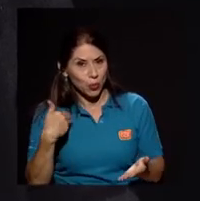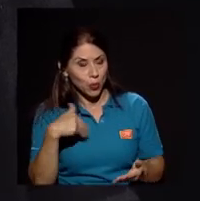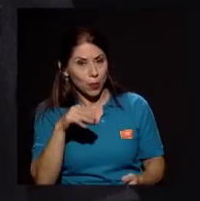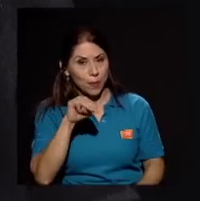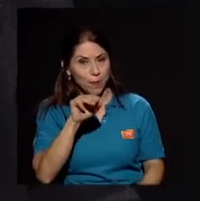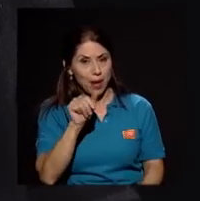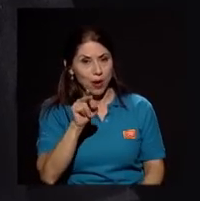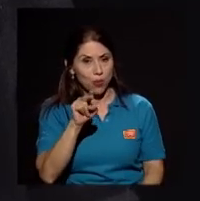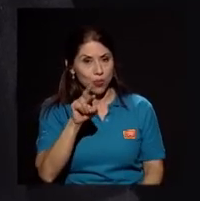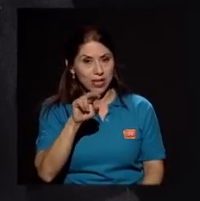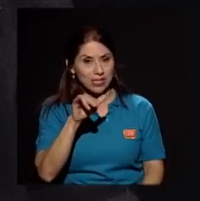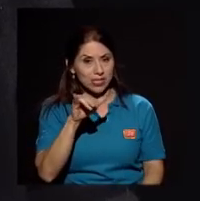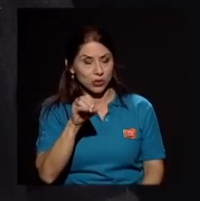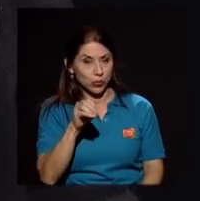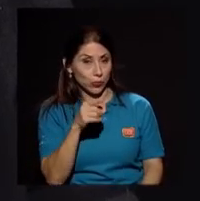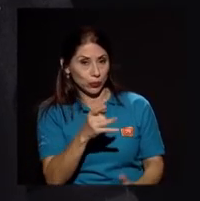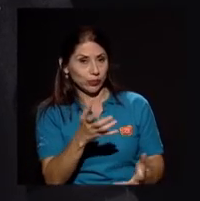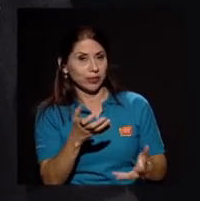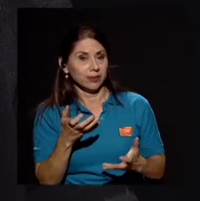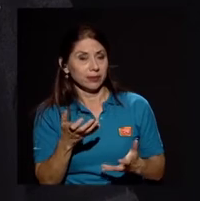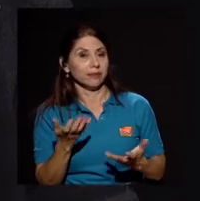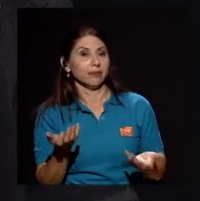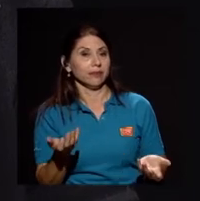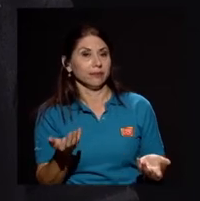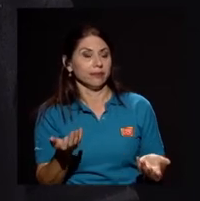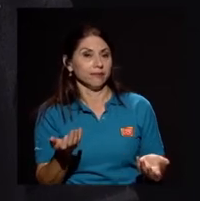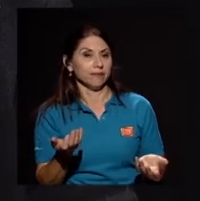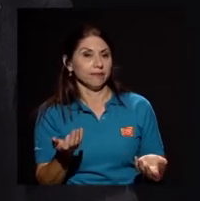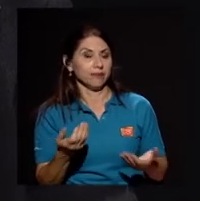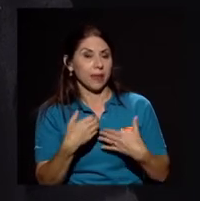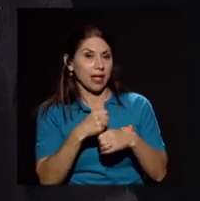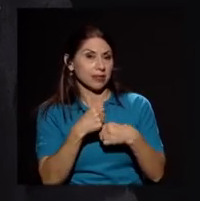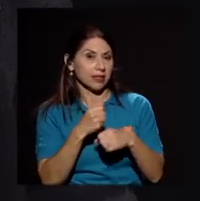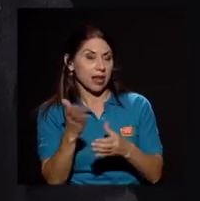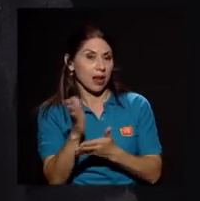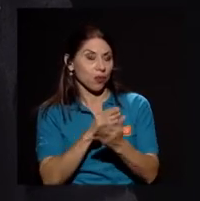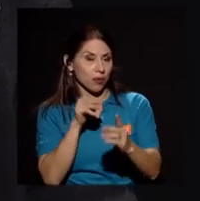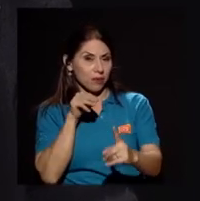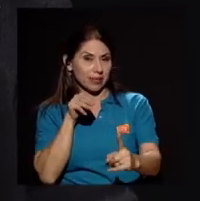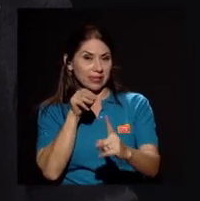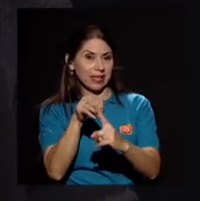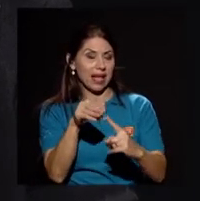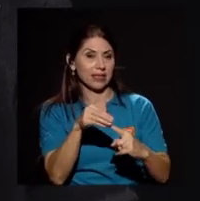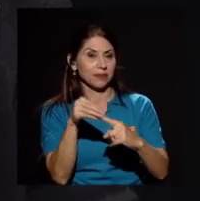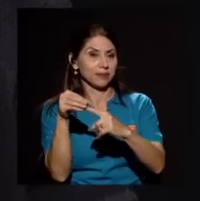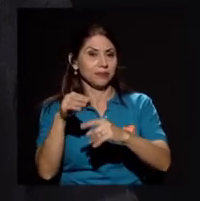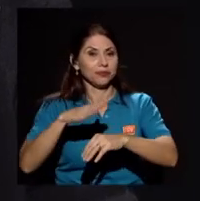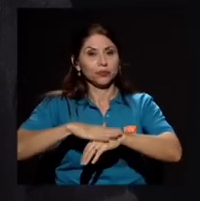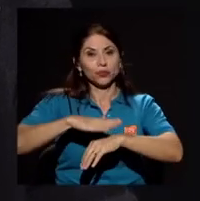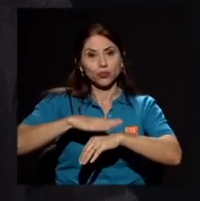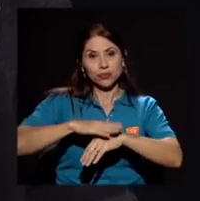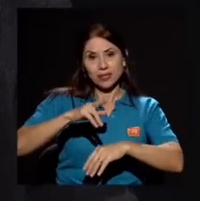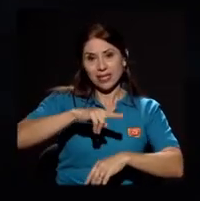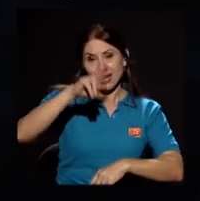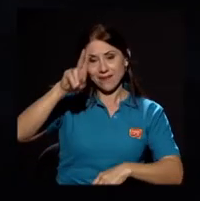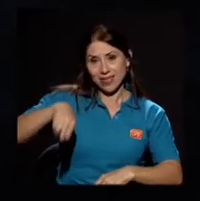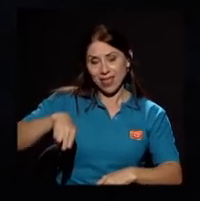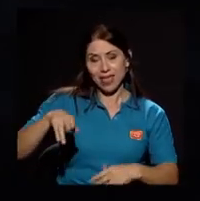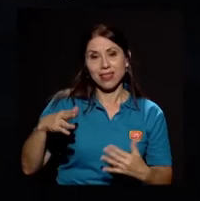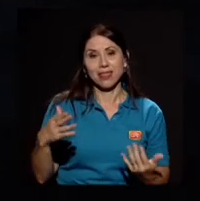quisiera hacer alguna referencia particular sobre la navidad